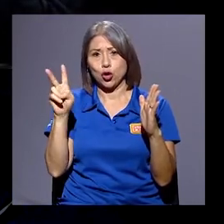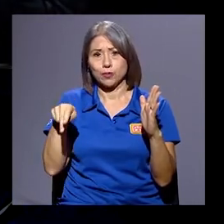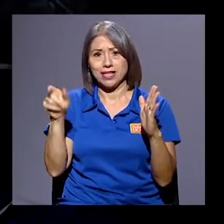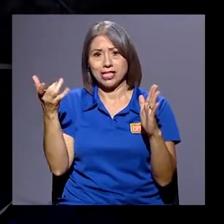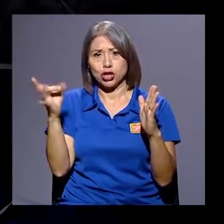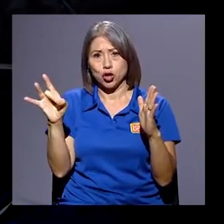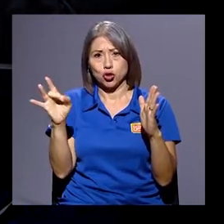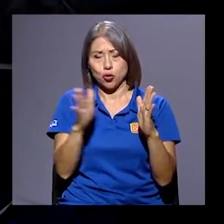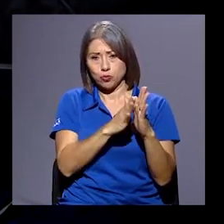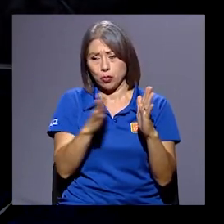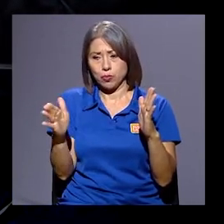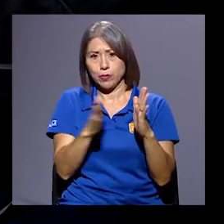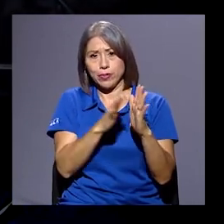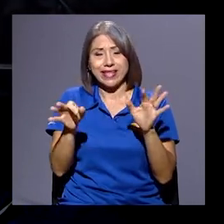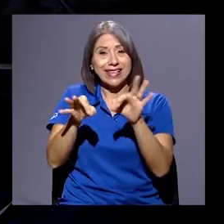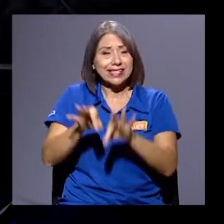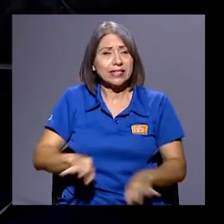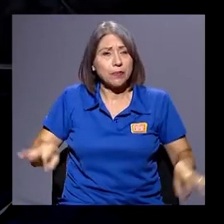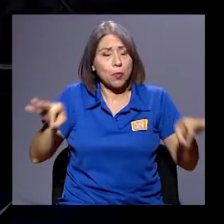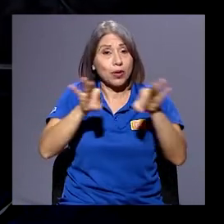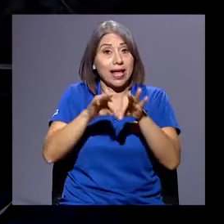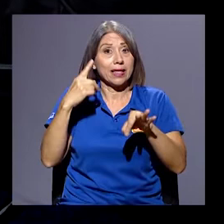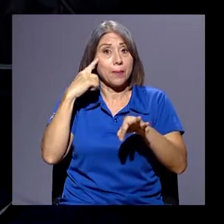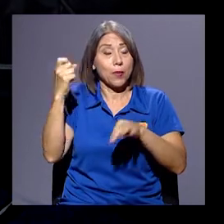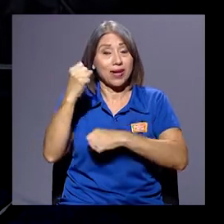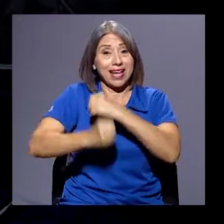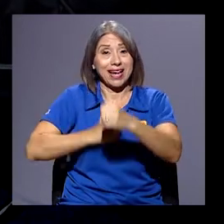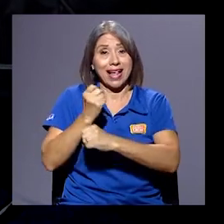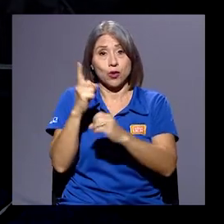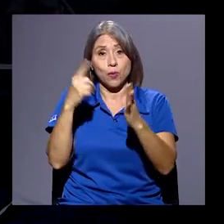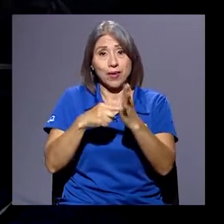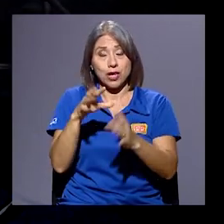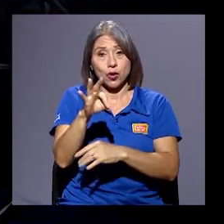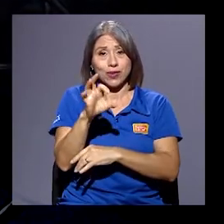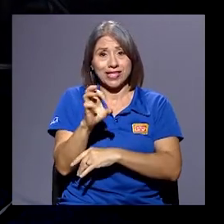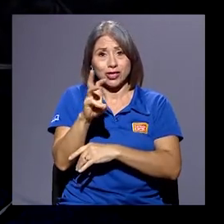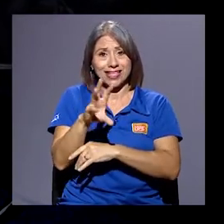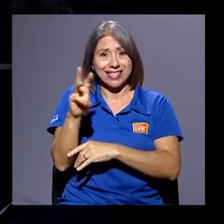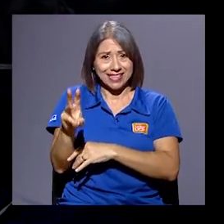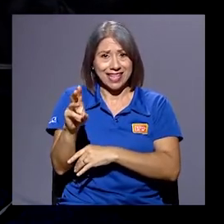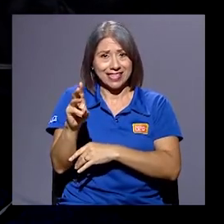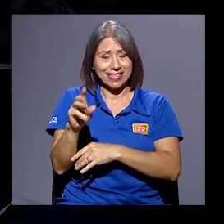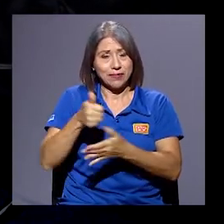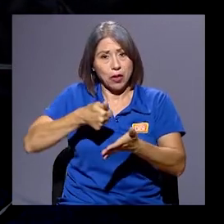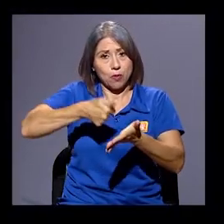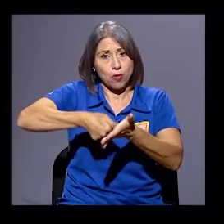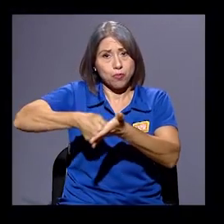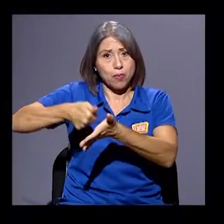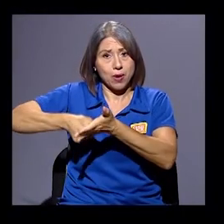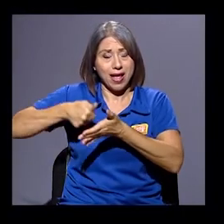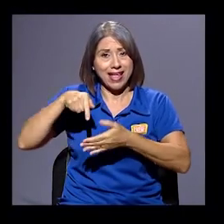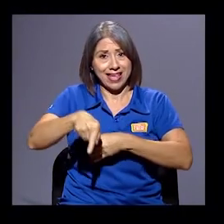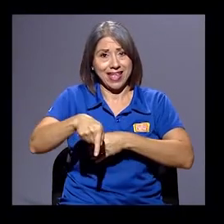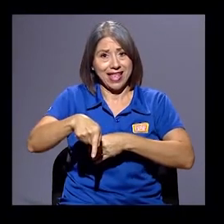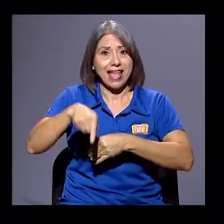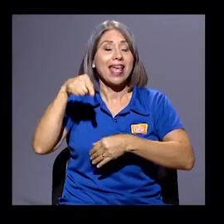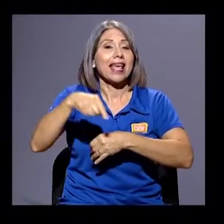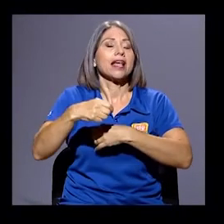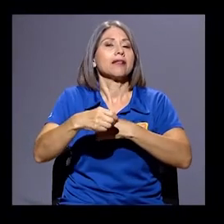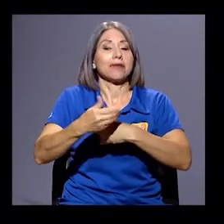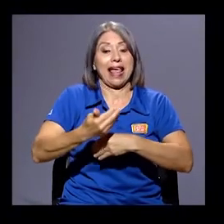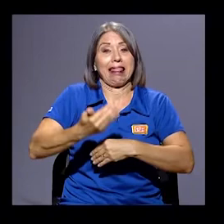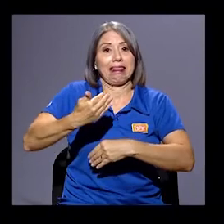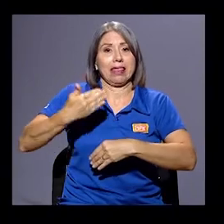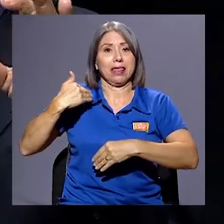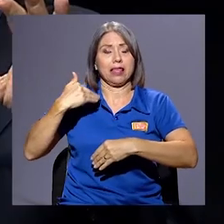importante porque esa campaña en particular, al año 66, que culmina con las elecciones de la 66, en el año 65